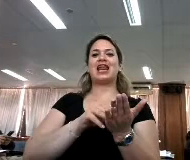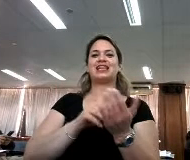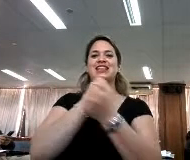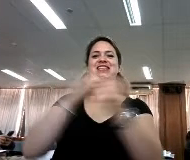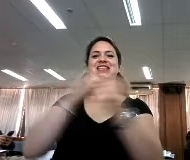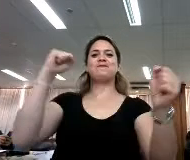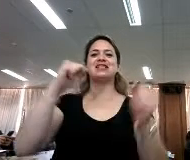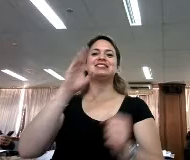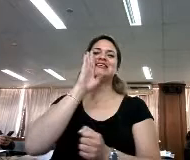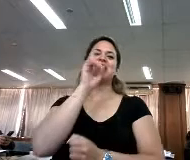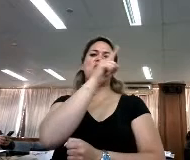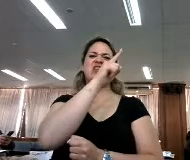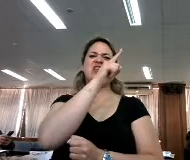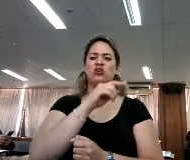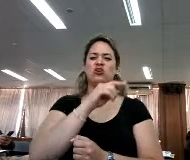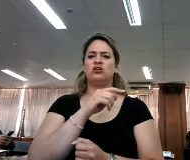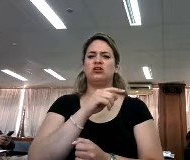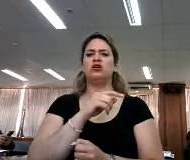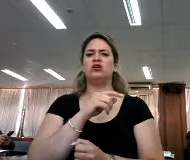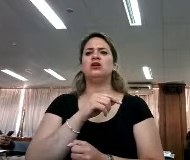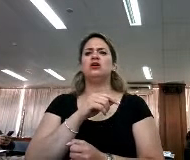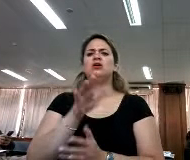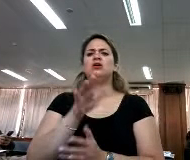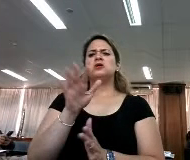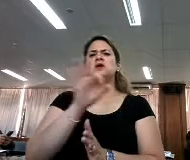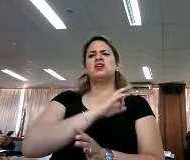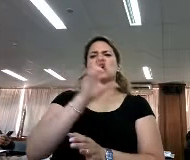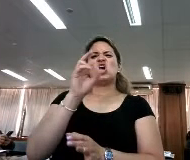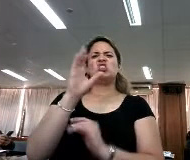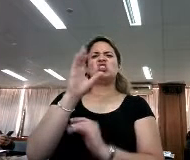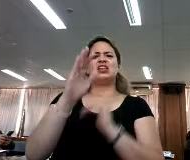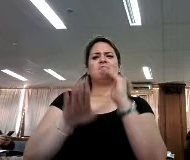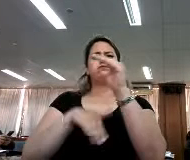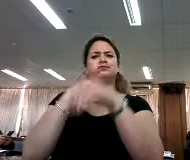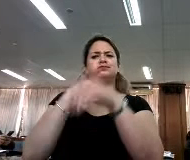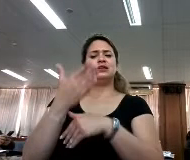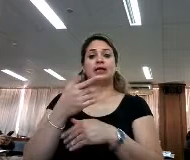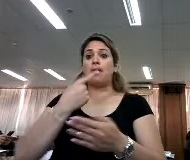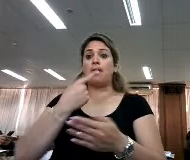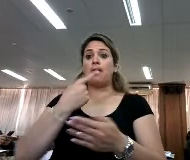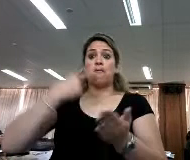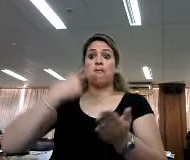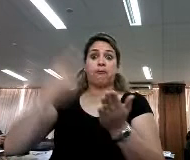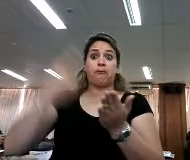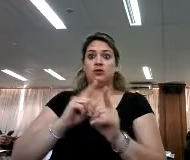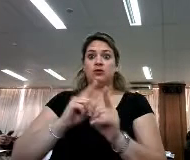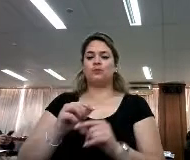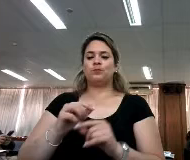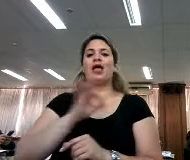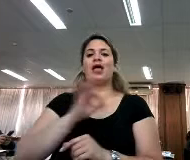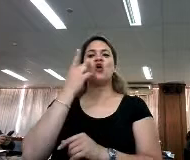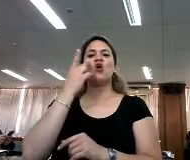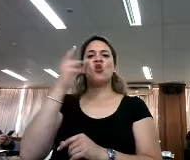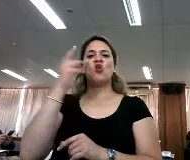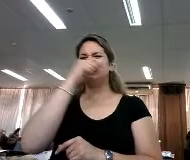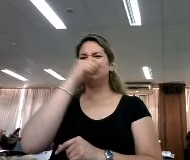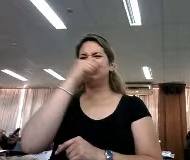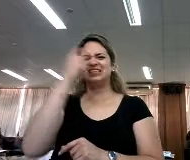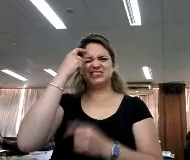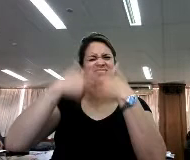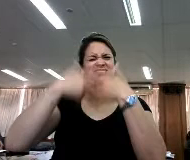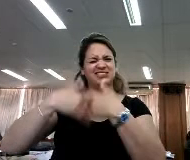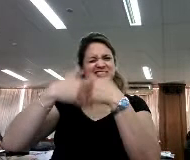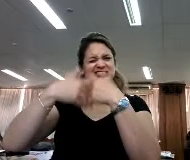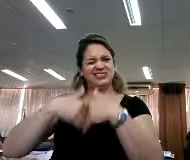pasaron 30 años, pero no fue eso definitivo y nosotros en 2007 nos estábamos quebrando el coco y ahorita nos seguimos